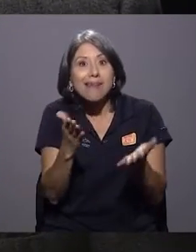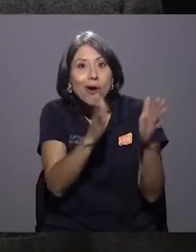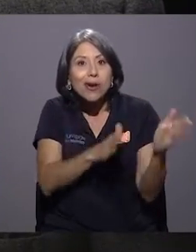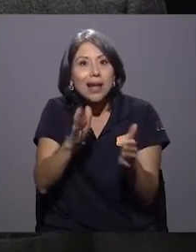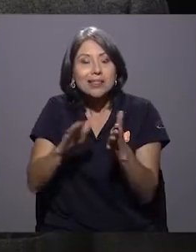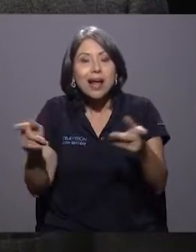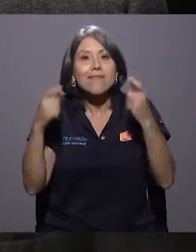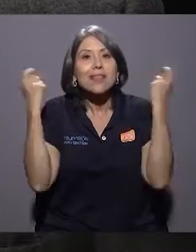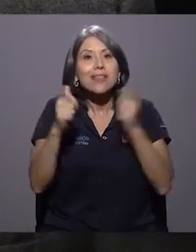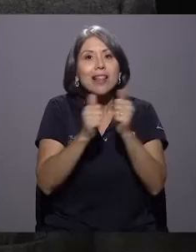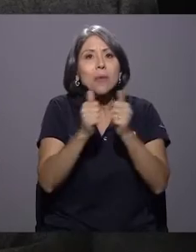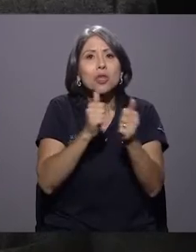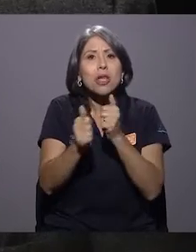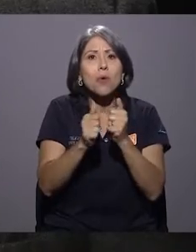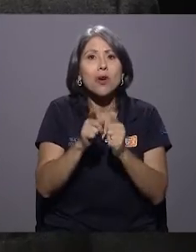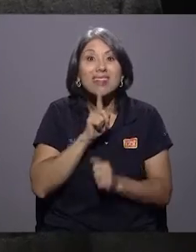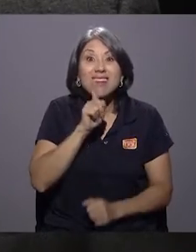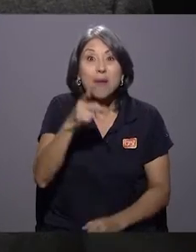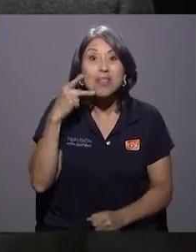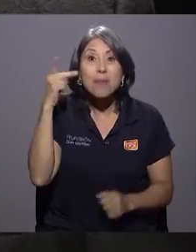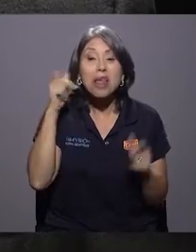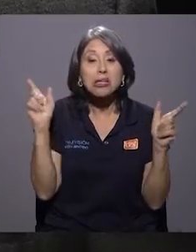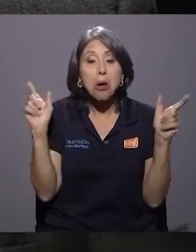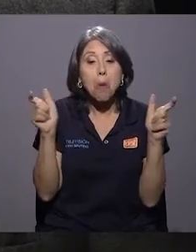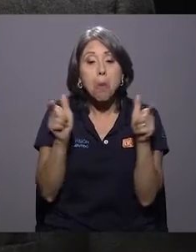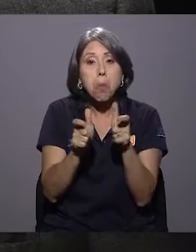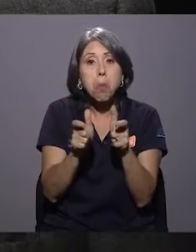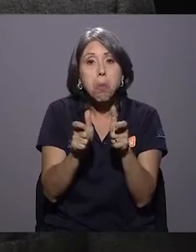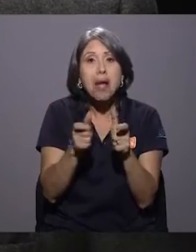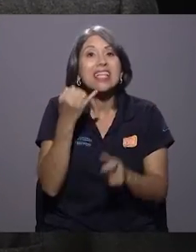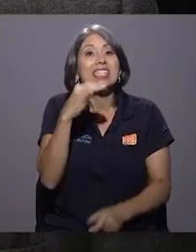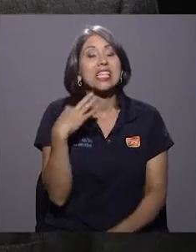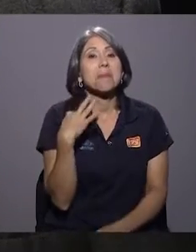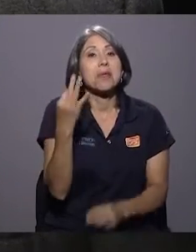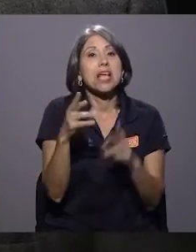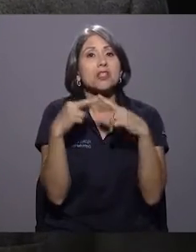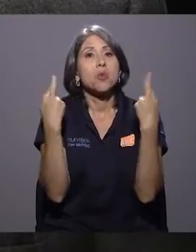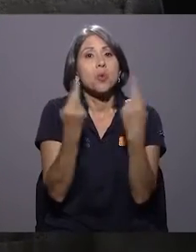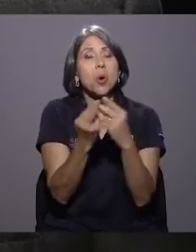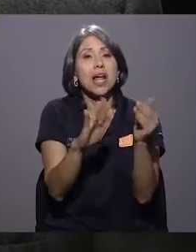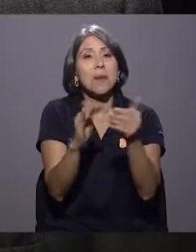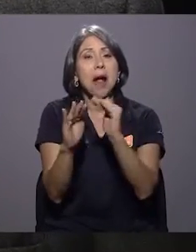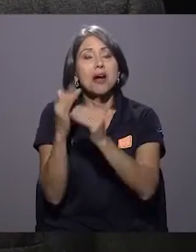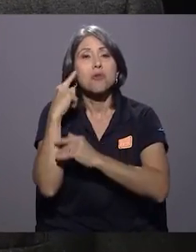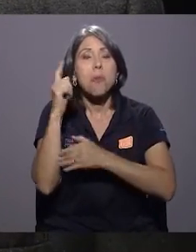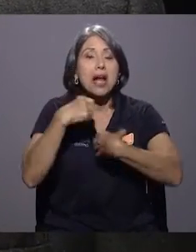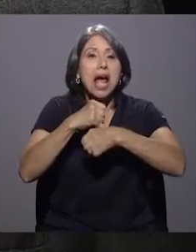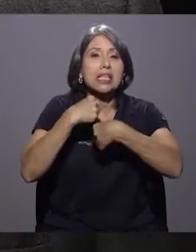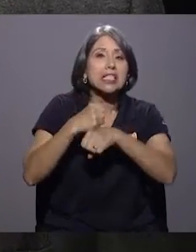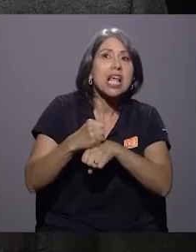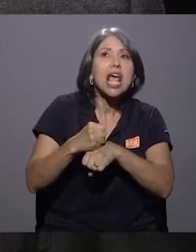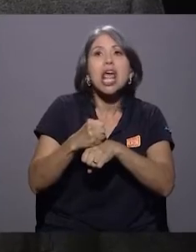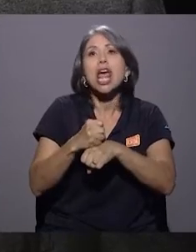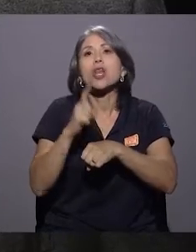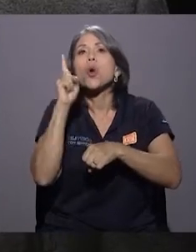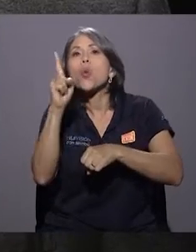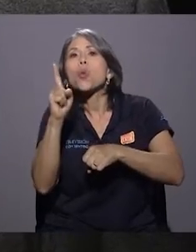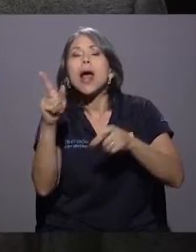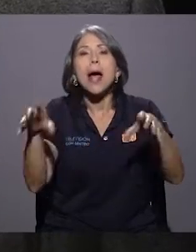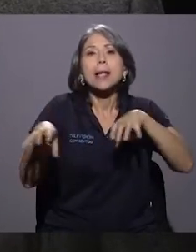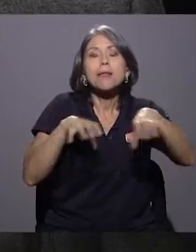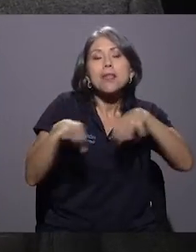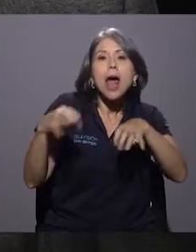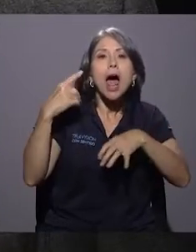festival deportivo, llegan muy pocos padres. Si nos invitan a una reunión en el barrio para hacer un turno, para